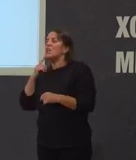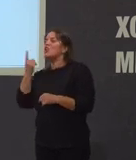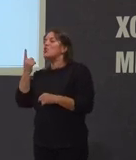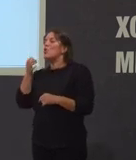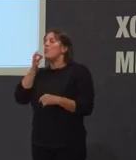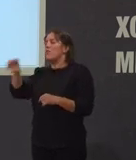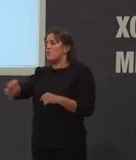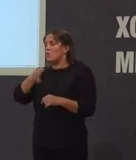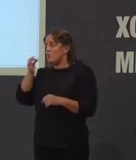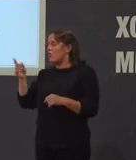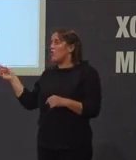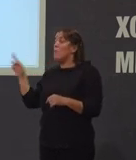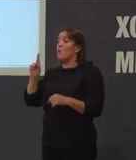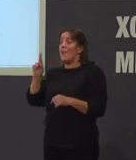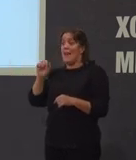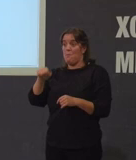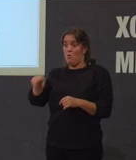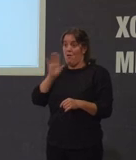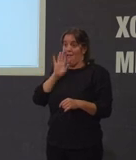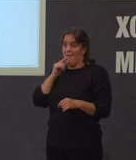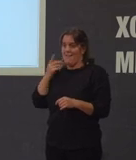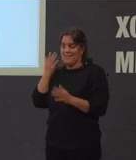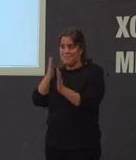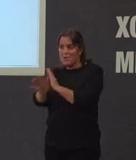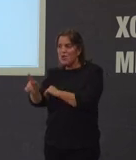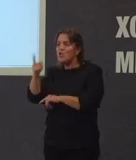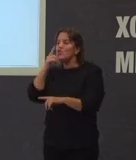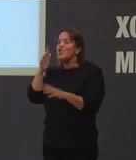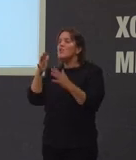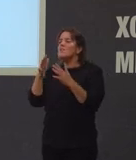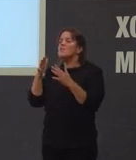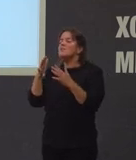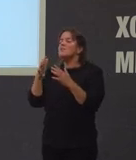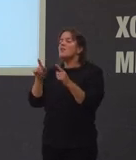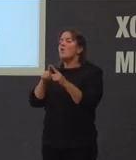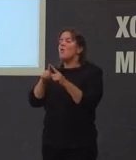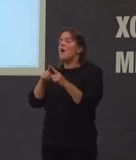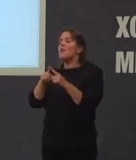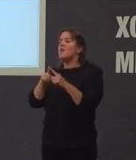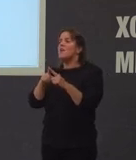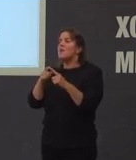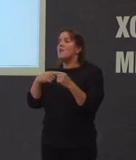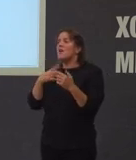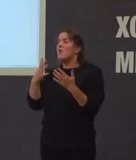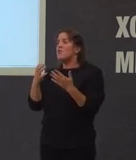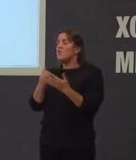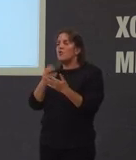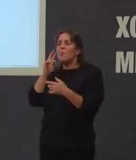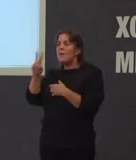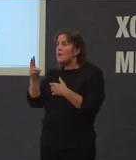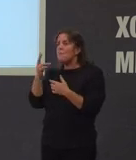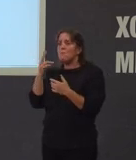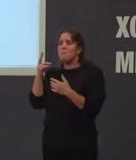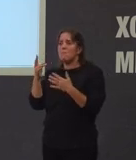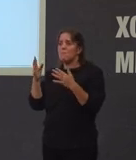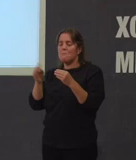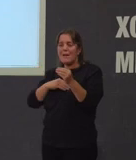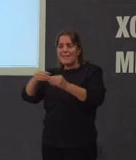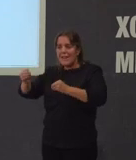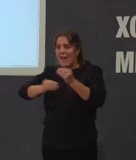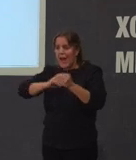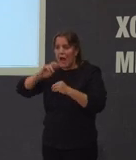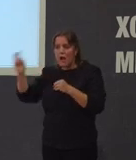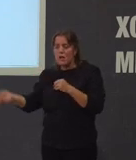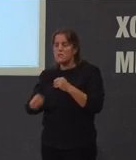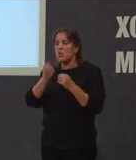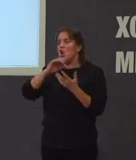entón como Ramón acaba de explicar moi ben eu estructurei basicamente cando me encontrei con todos aqueles materiais atopei-me